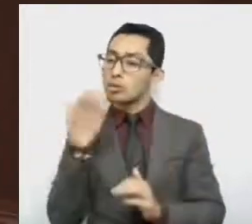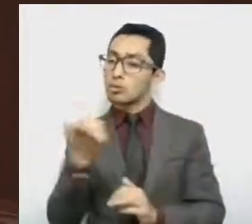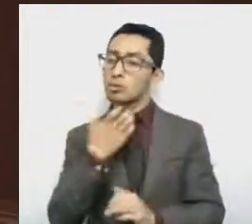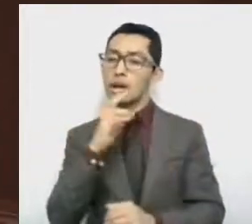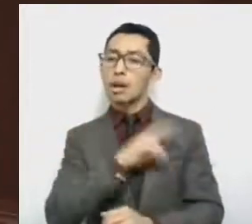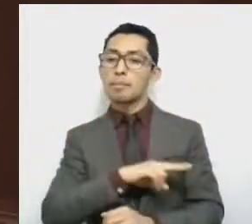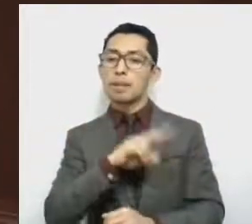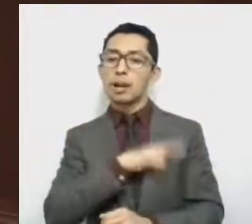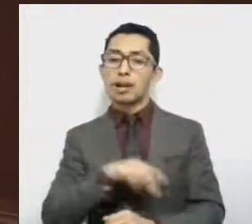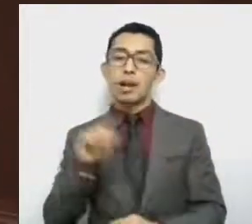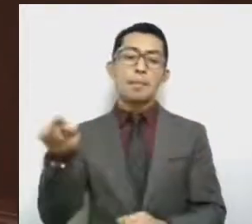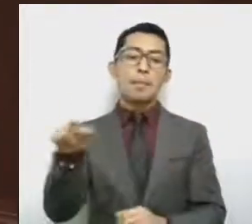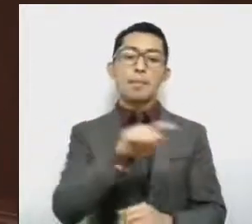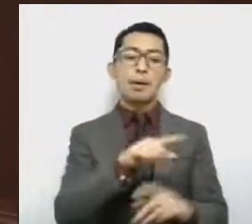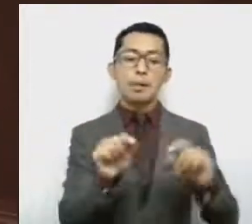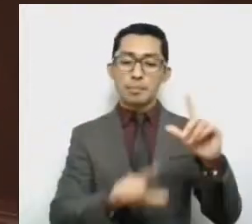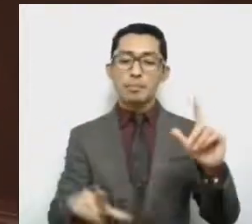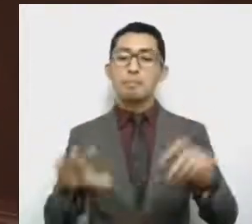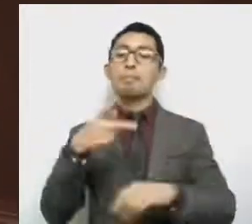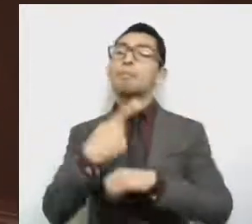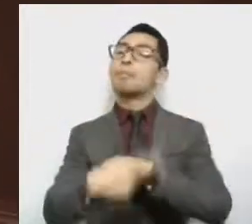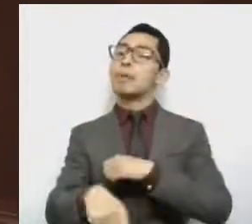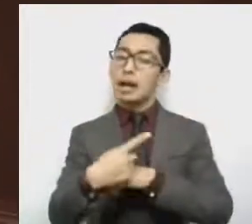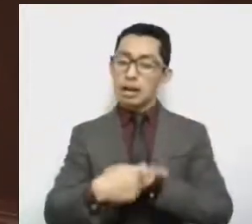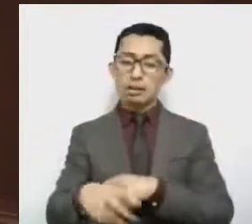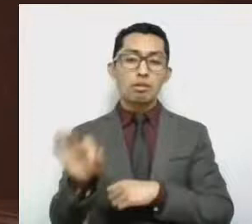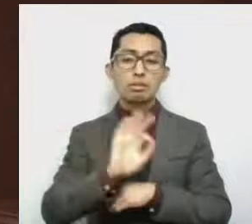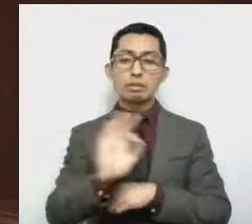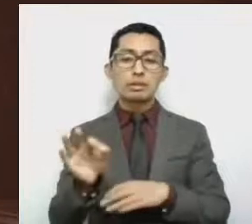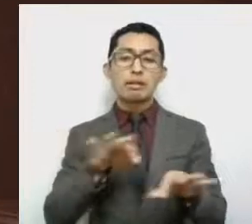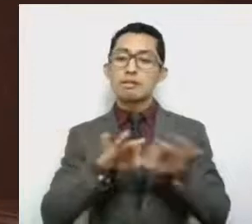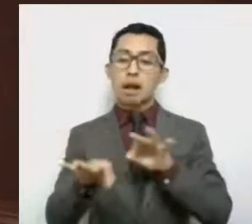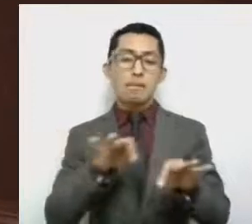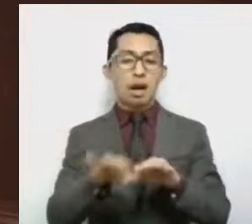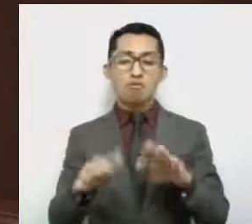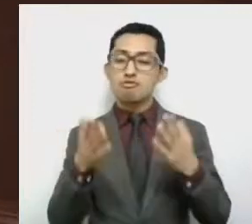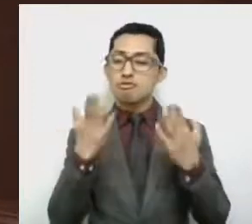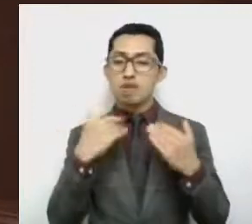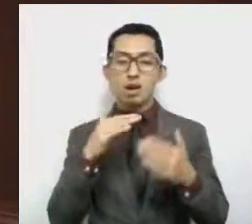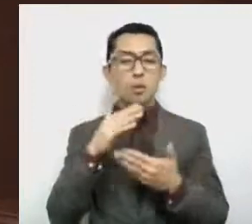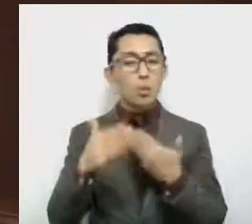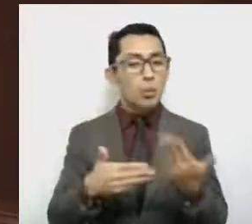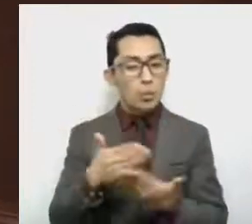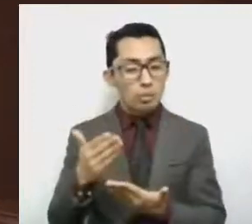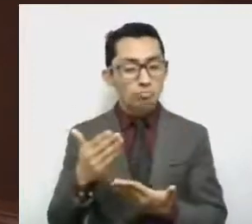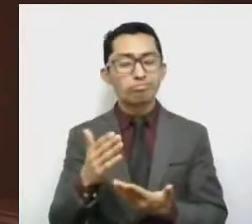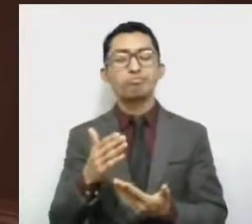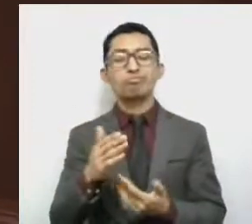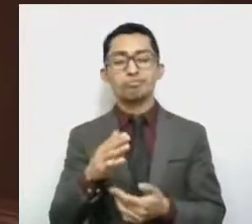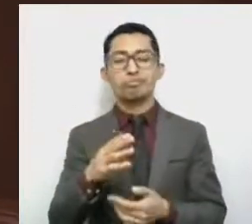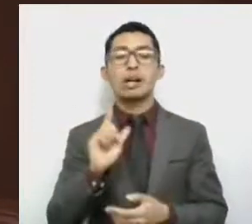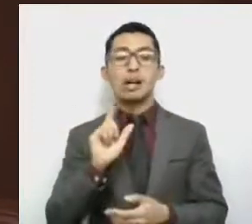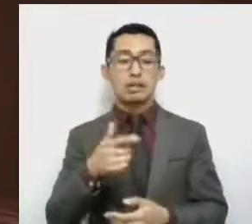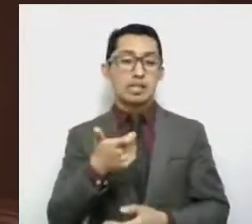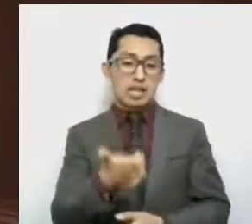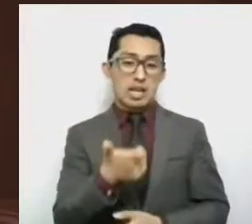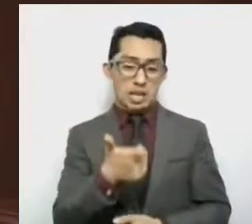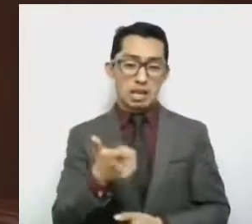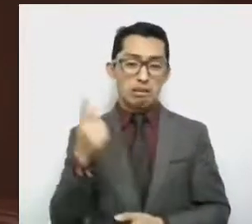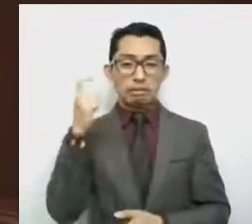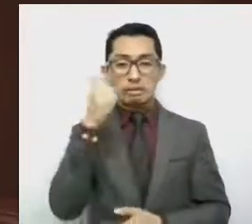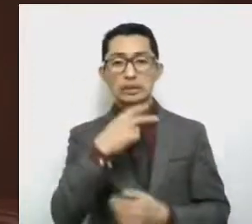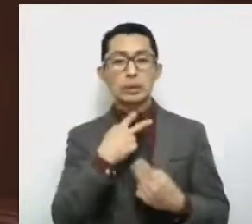están en riesgo de perder su empleo. Los problemas económicos que están atravesando las